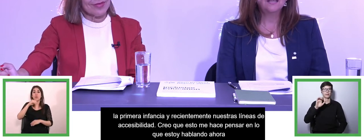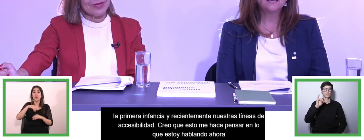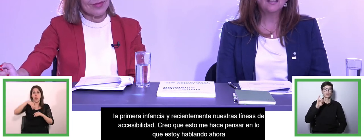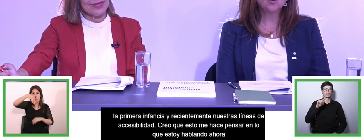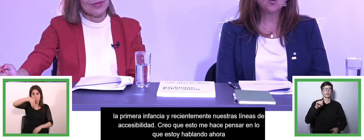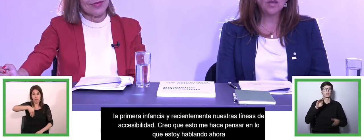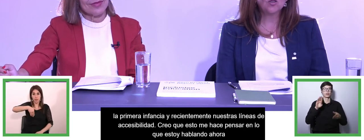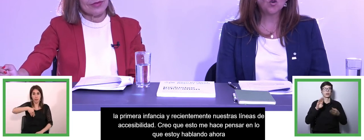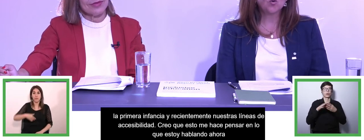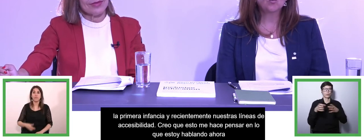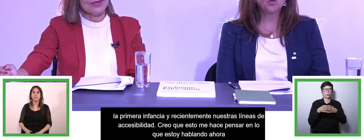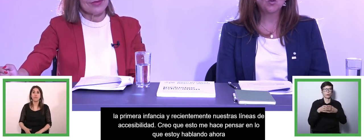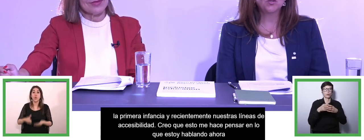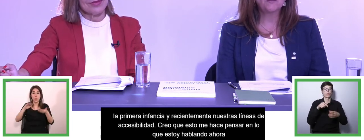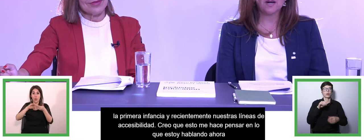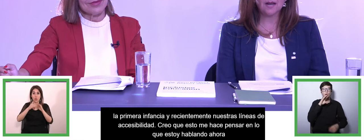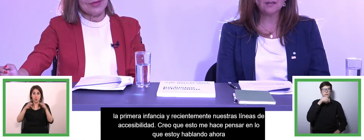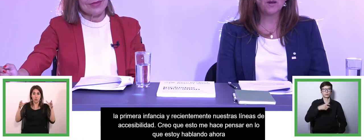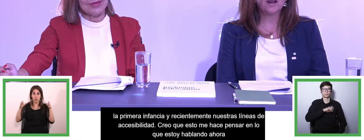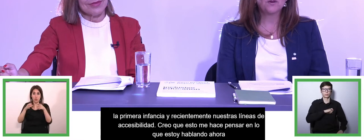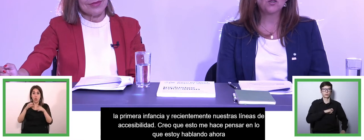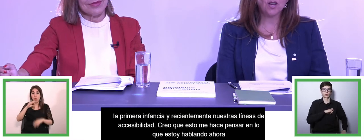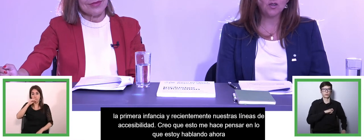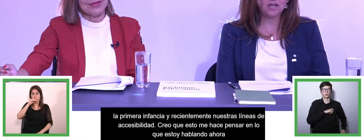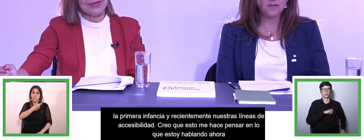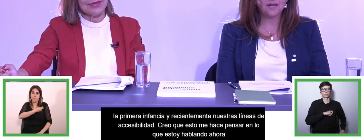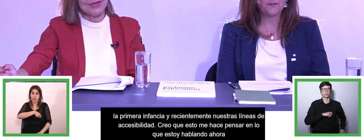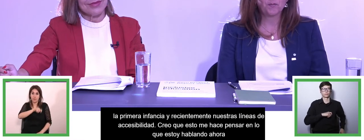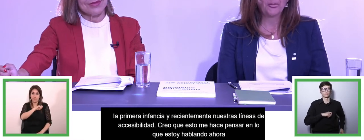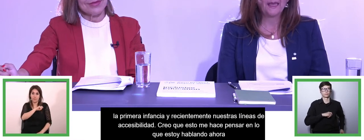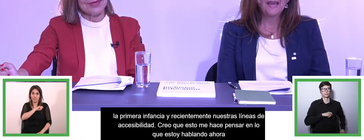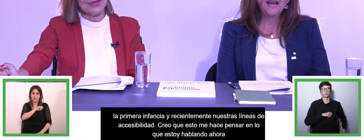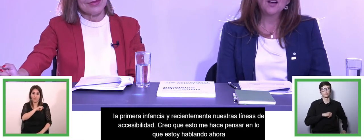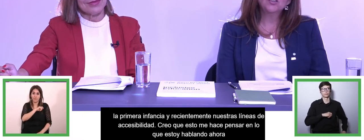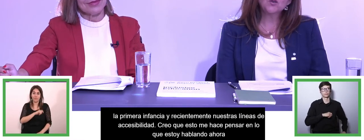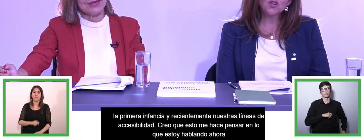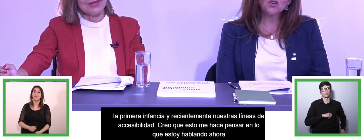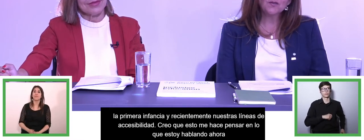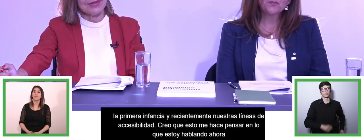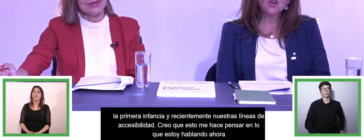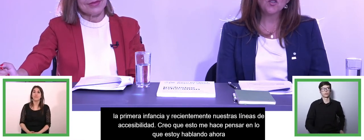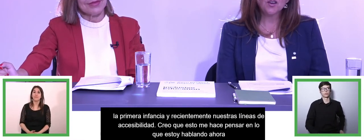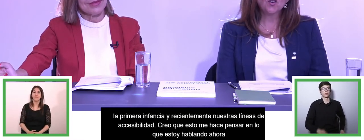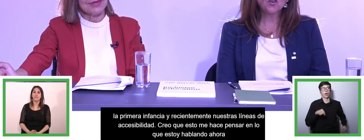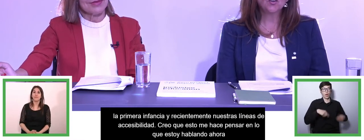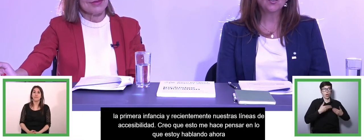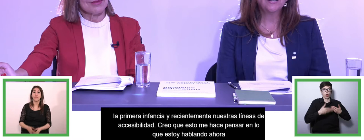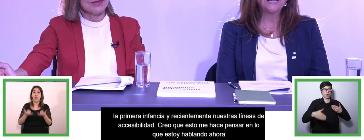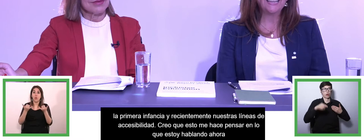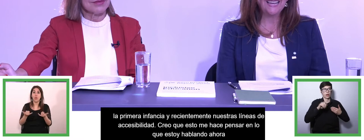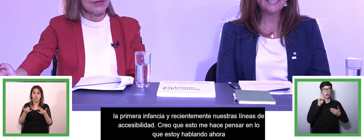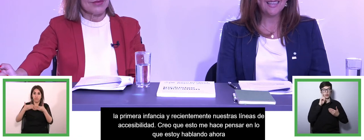Y seguir construyendo un mundo sin barreras para las personas con discapacidad. A continuación, los dejo